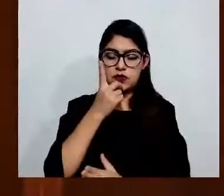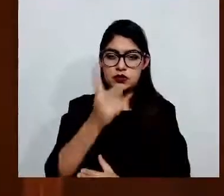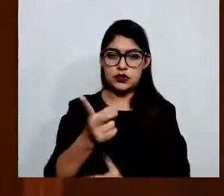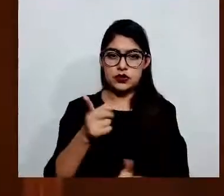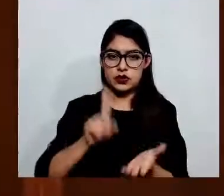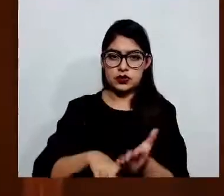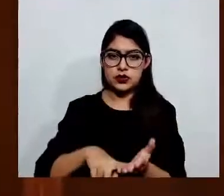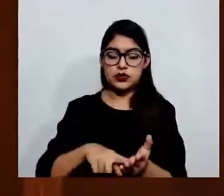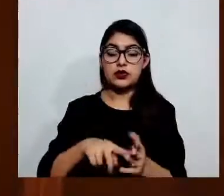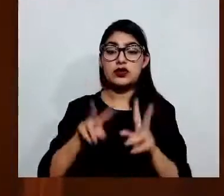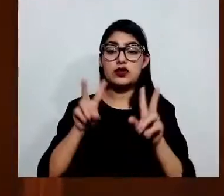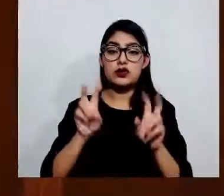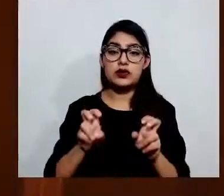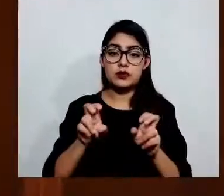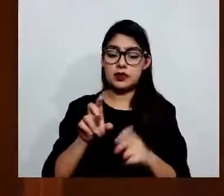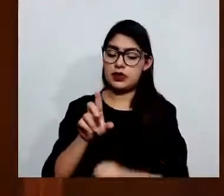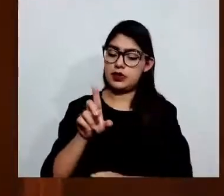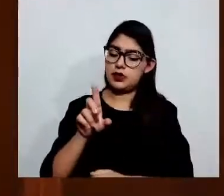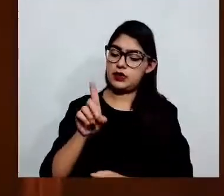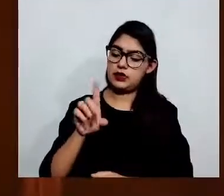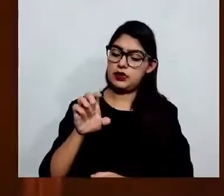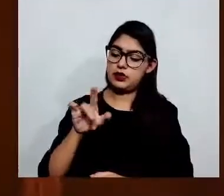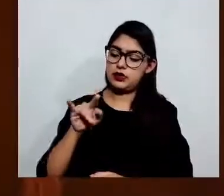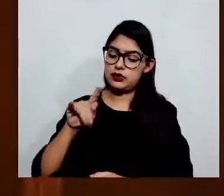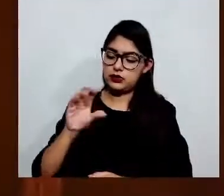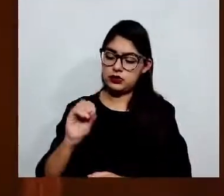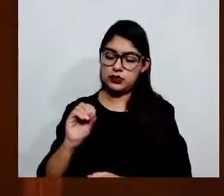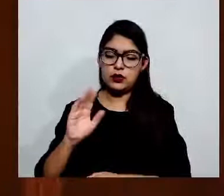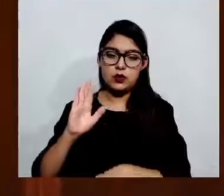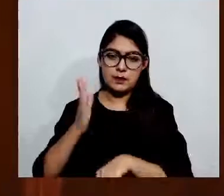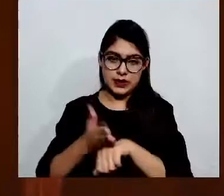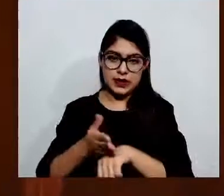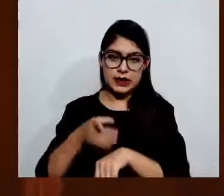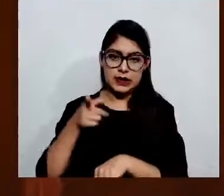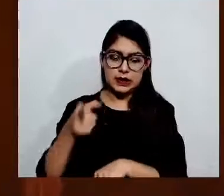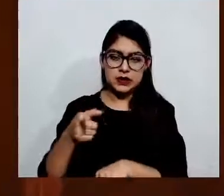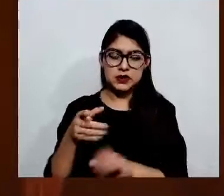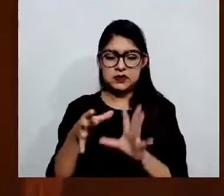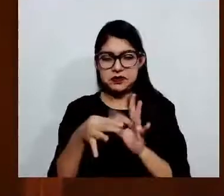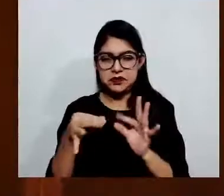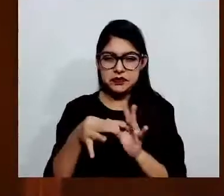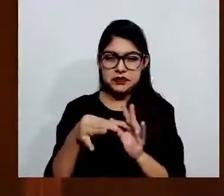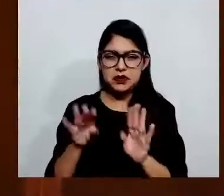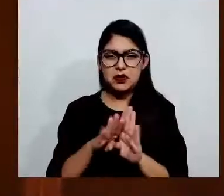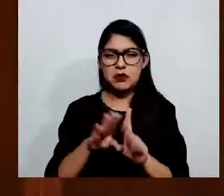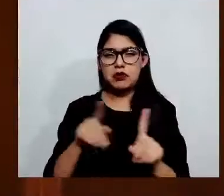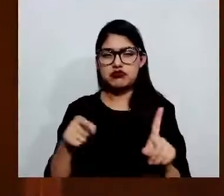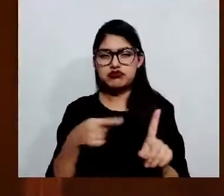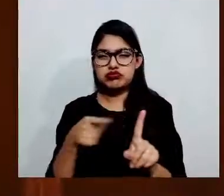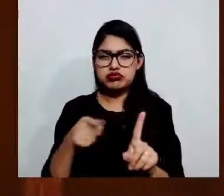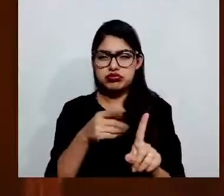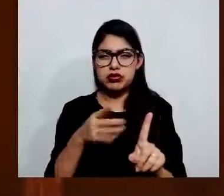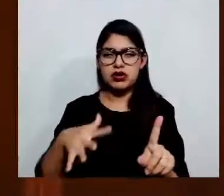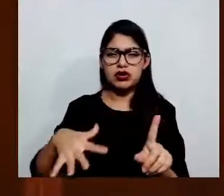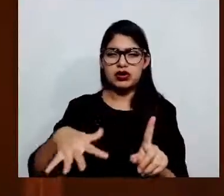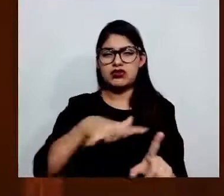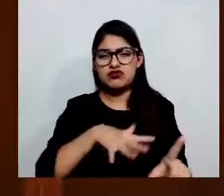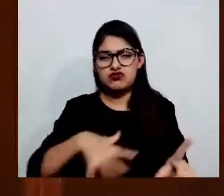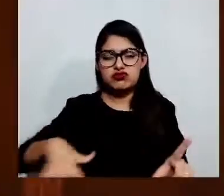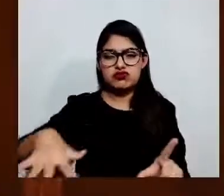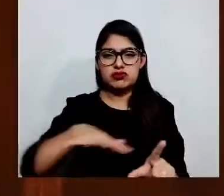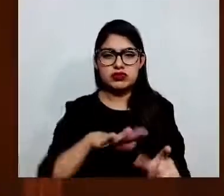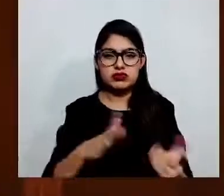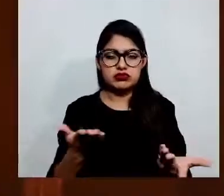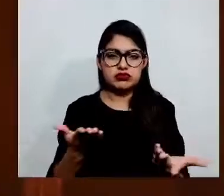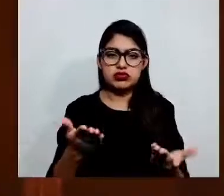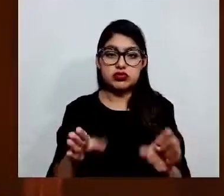esta es ambigua, imprecisa, abierta y amplia, lo cual trasgrede el párrafo tercero del